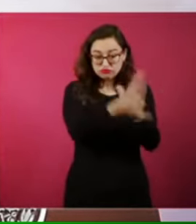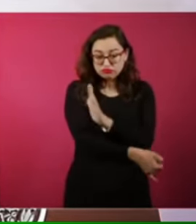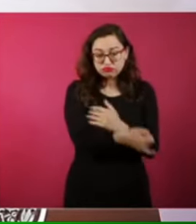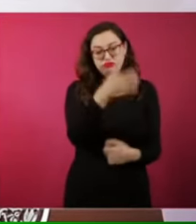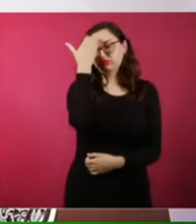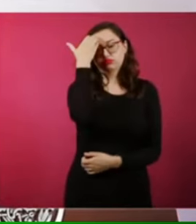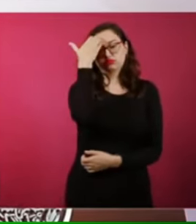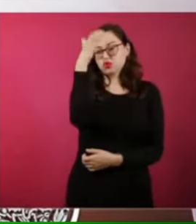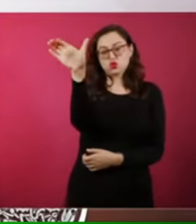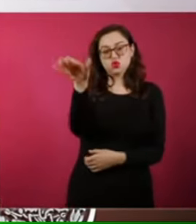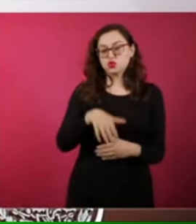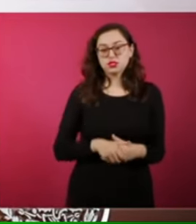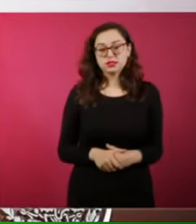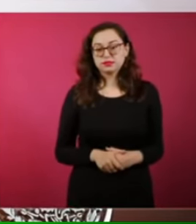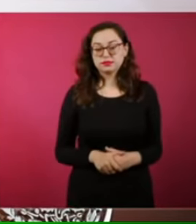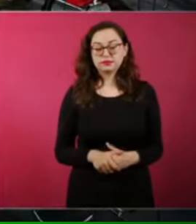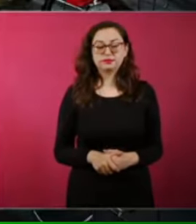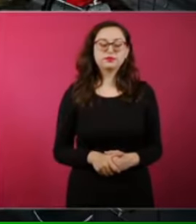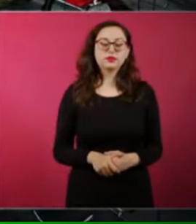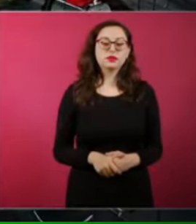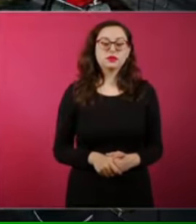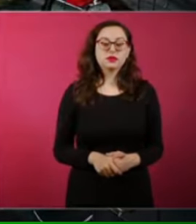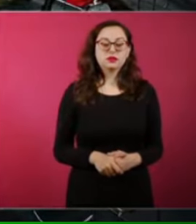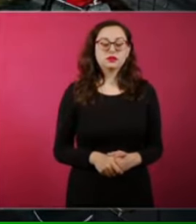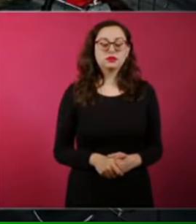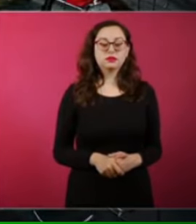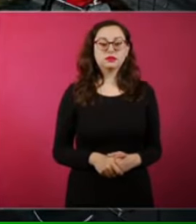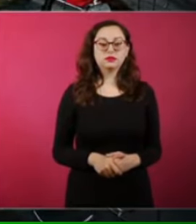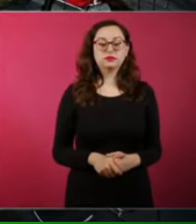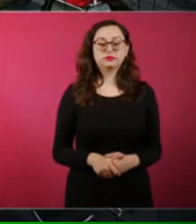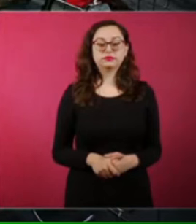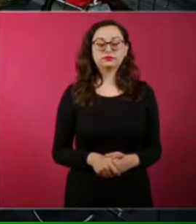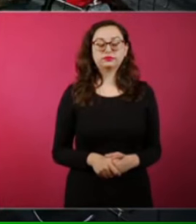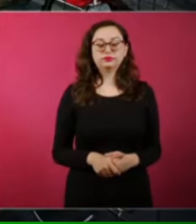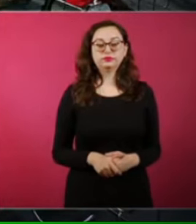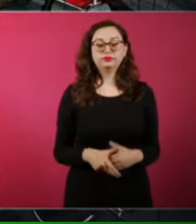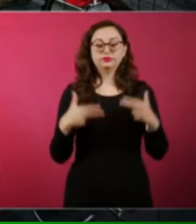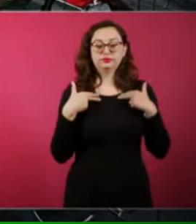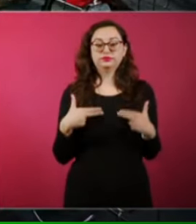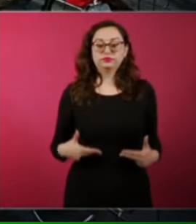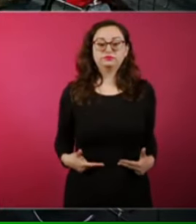su historia y lo que es como ser humano.